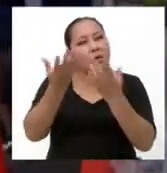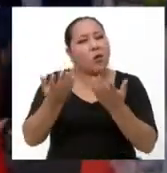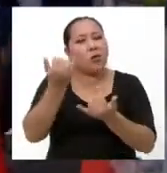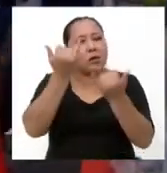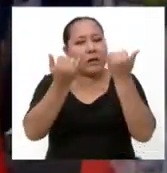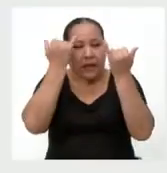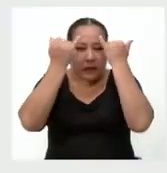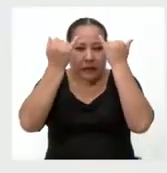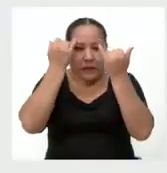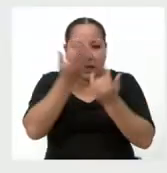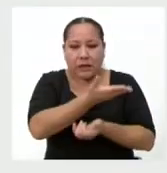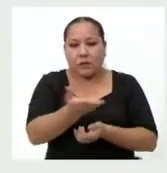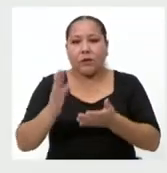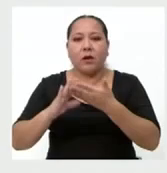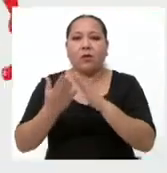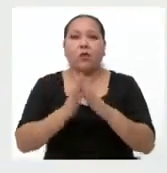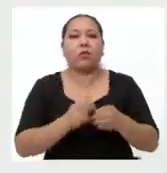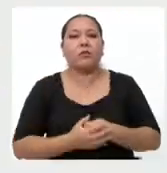pueblo peruano?